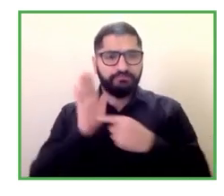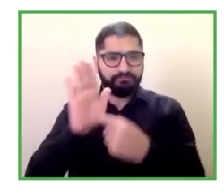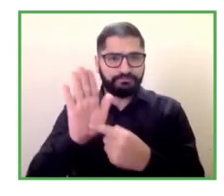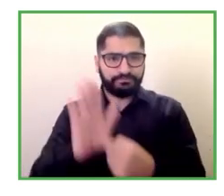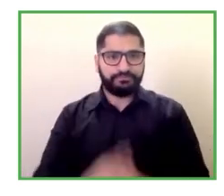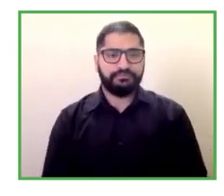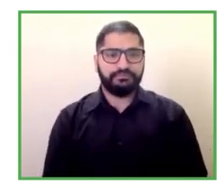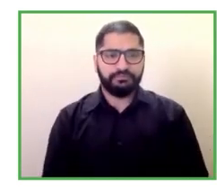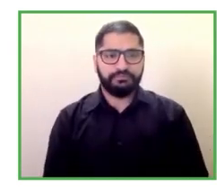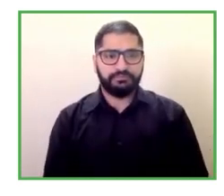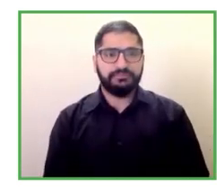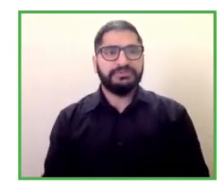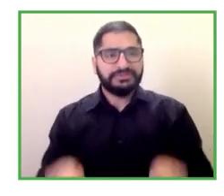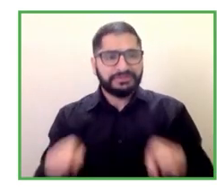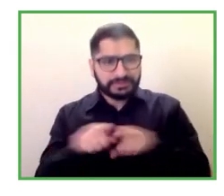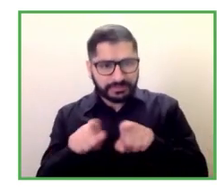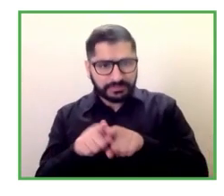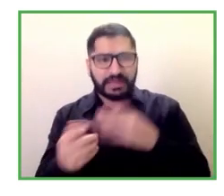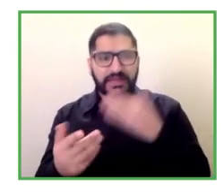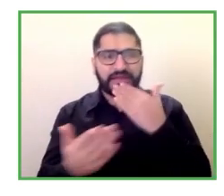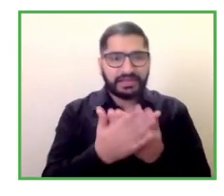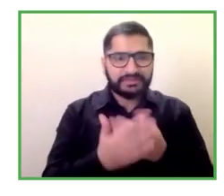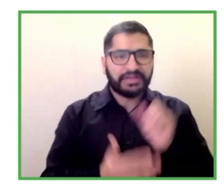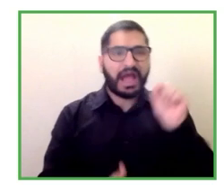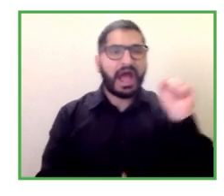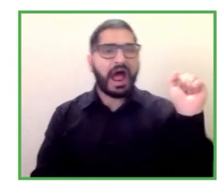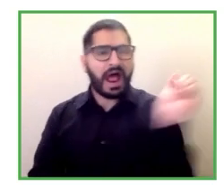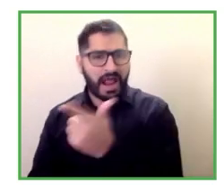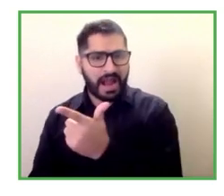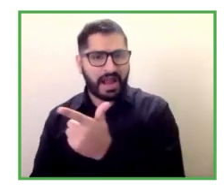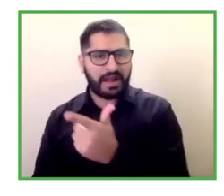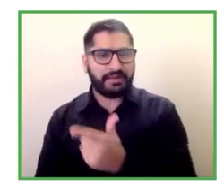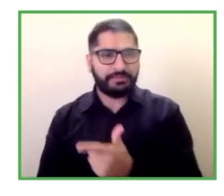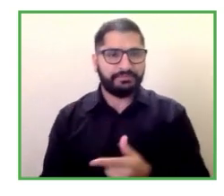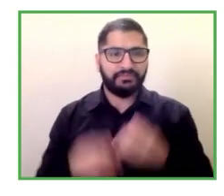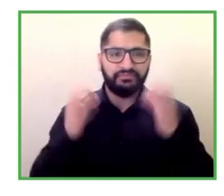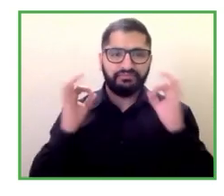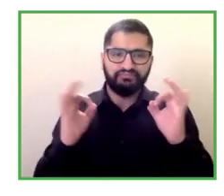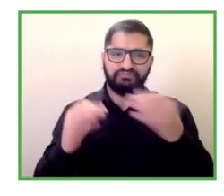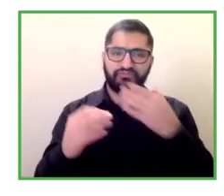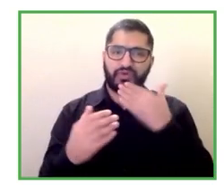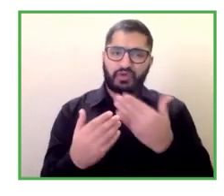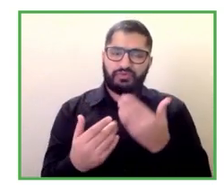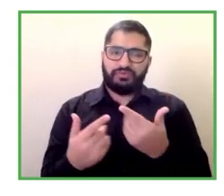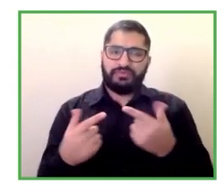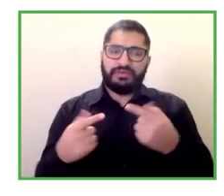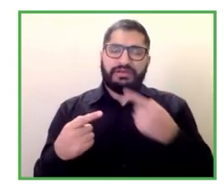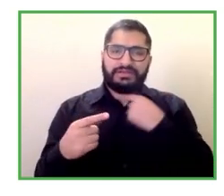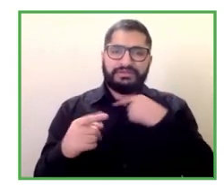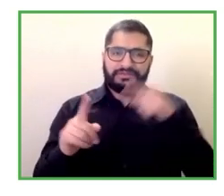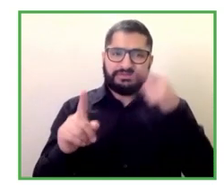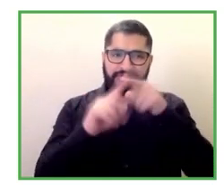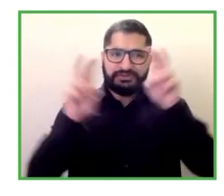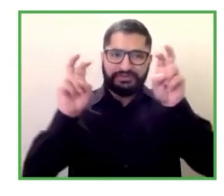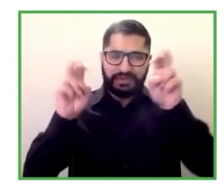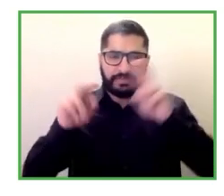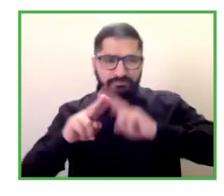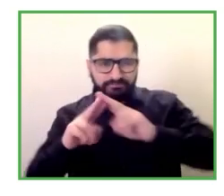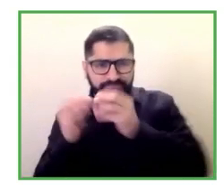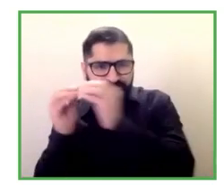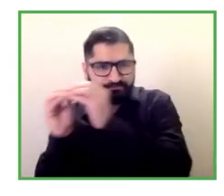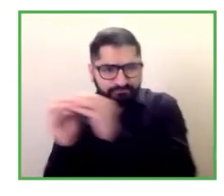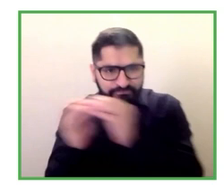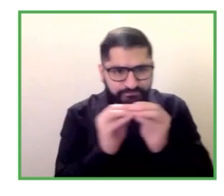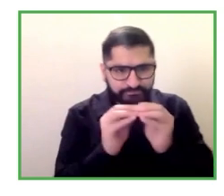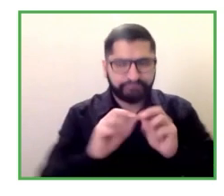unas intervenciones muy interesantes ahora me gustaría hacer una breve ronda de preguntas a todos ellos simplemente por profundizar en